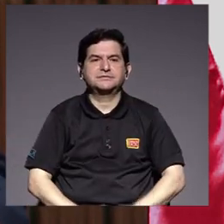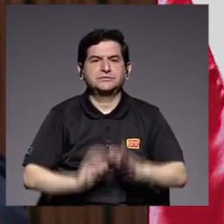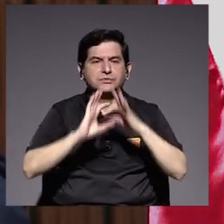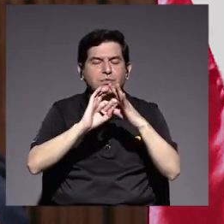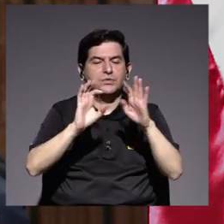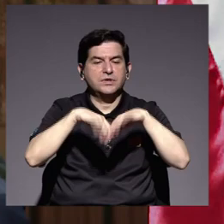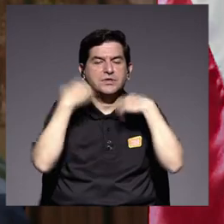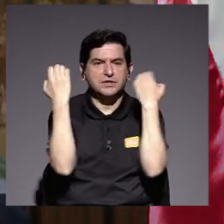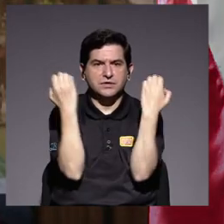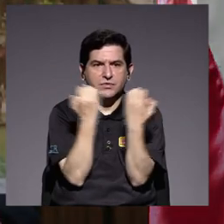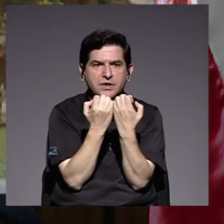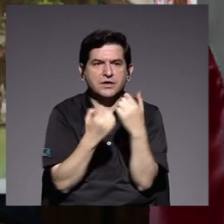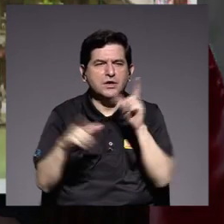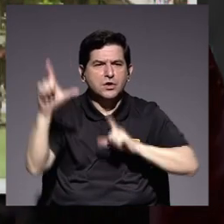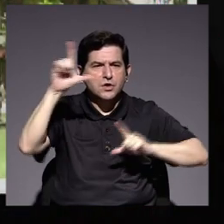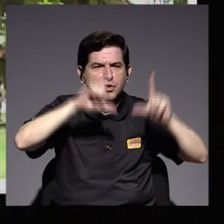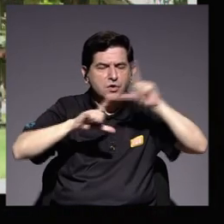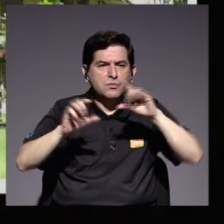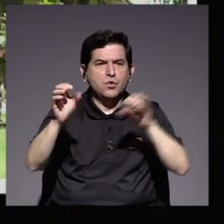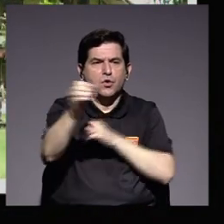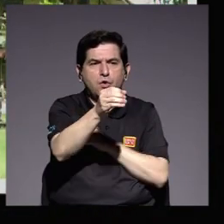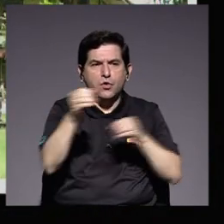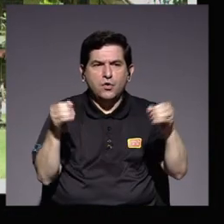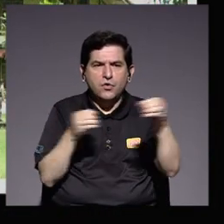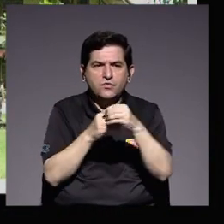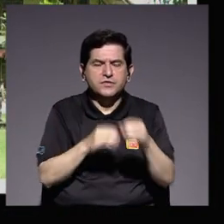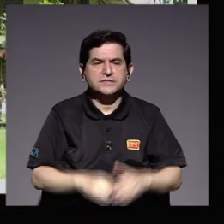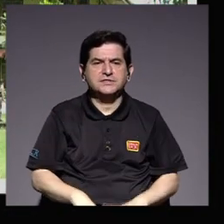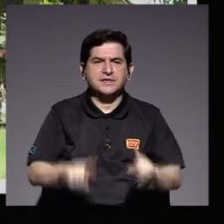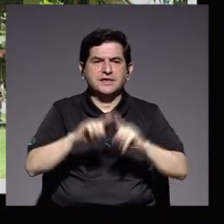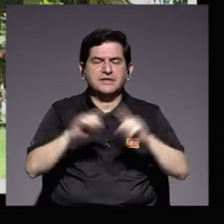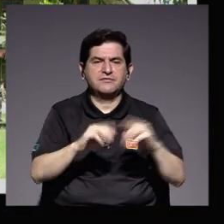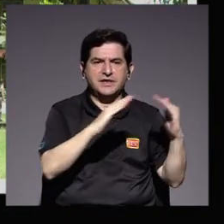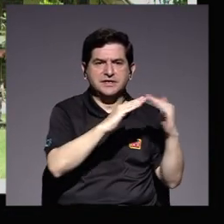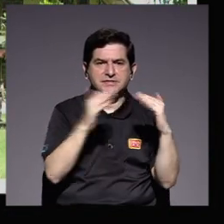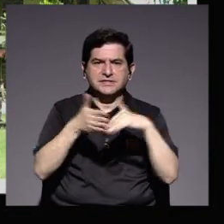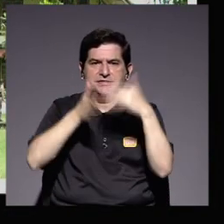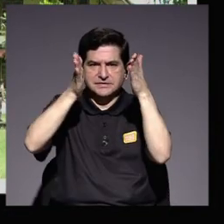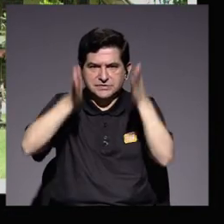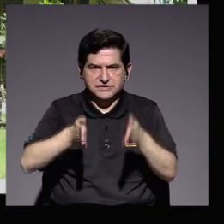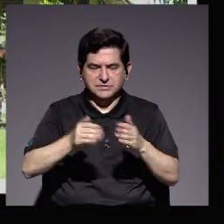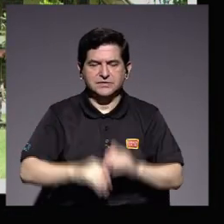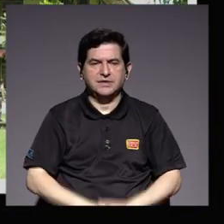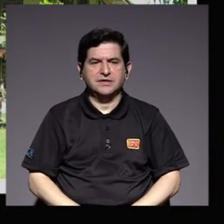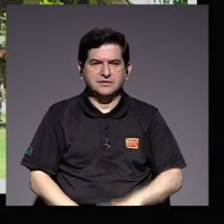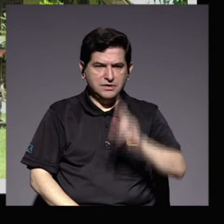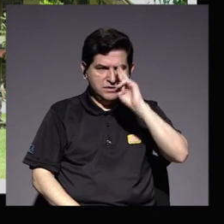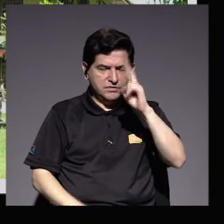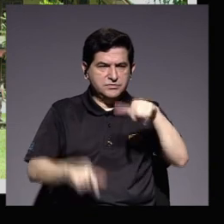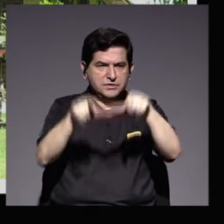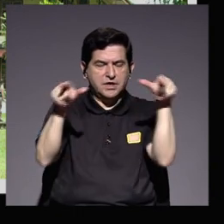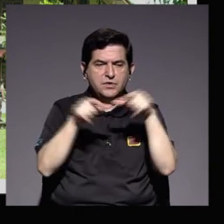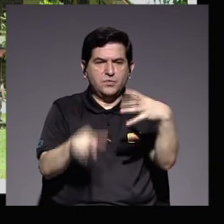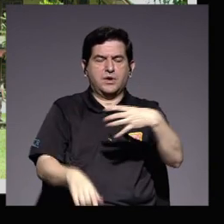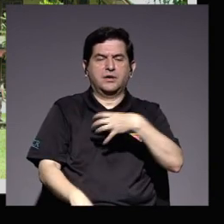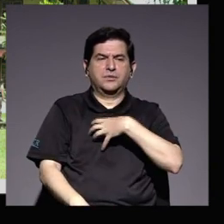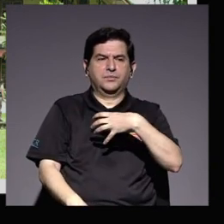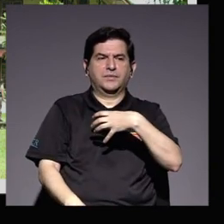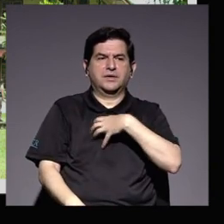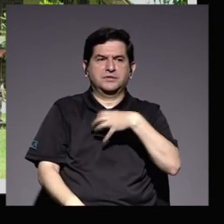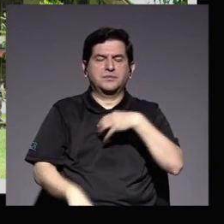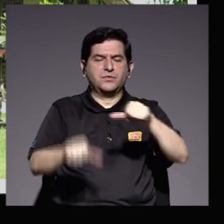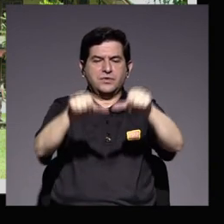del equipamiento de laboratorios oficinas y residencias estudiantiles se han respetado los sitios patrimoniales